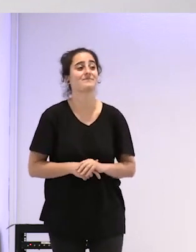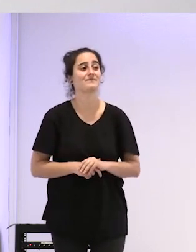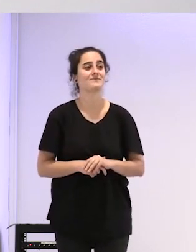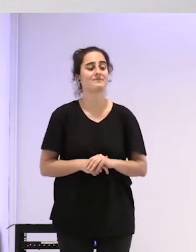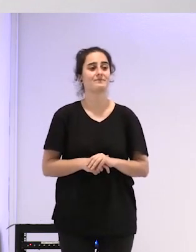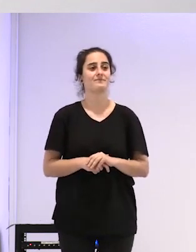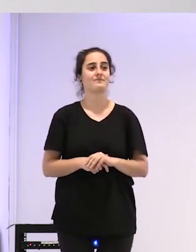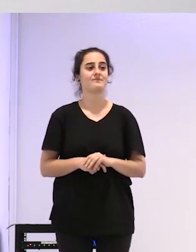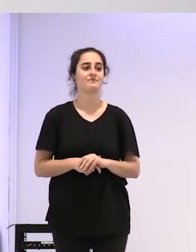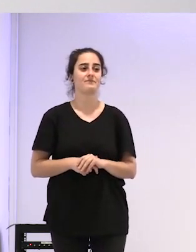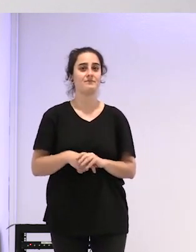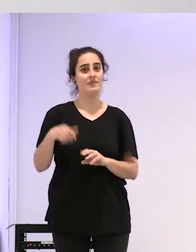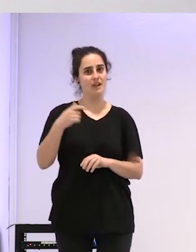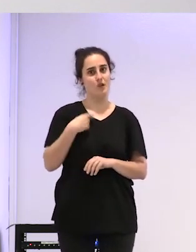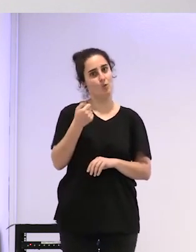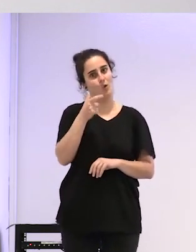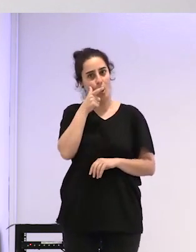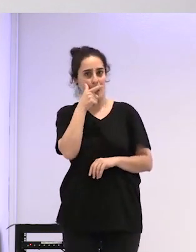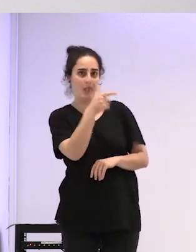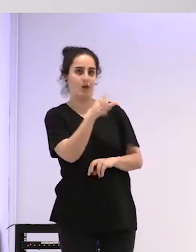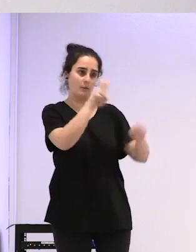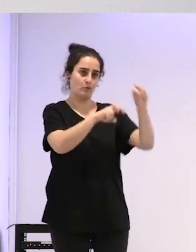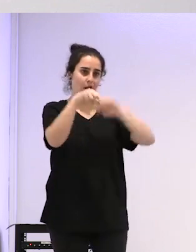yo estoy un poco lejos para buscarlos